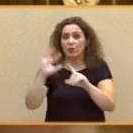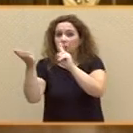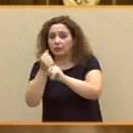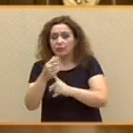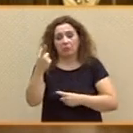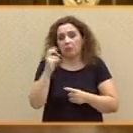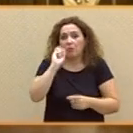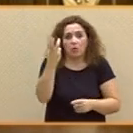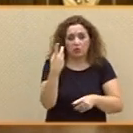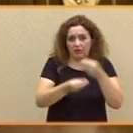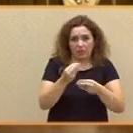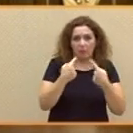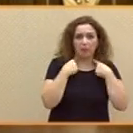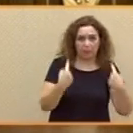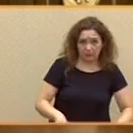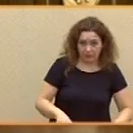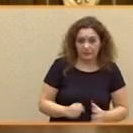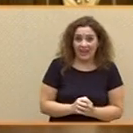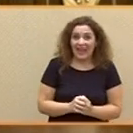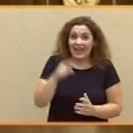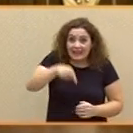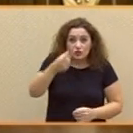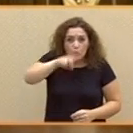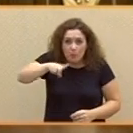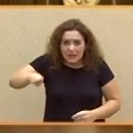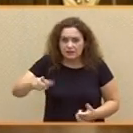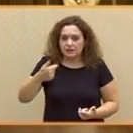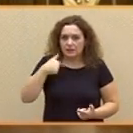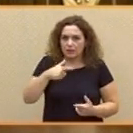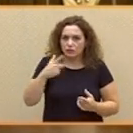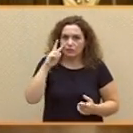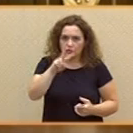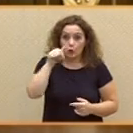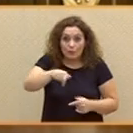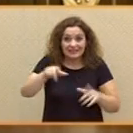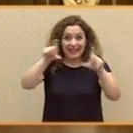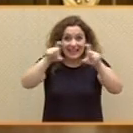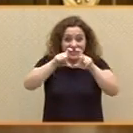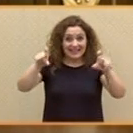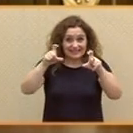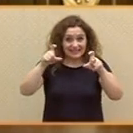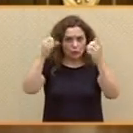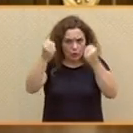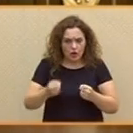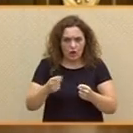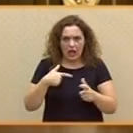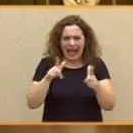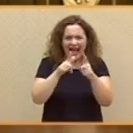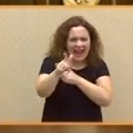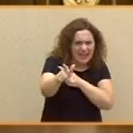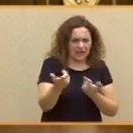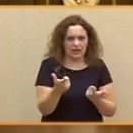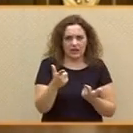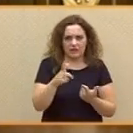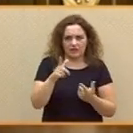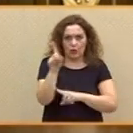incluso nosotros mismos hemos experimentado cómo esta institución aleja a sus miembros de los problemas de la calle. Pero por suerte la